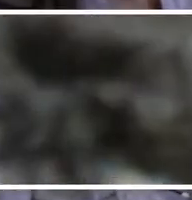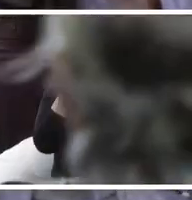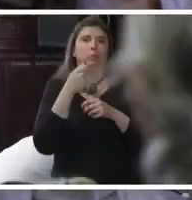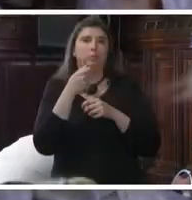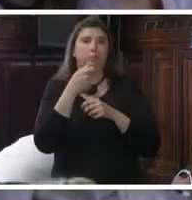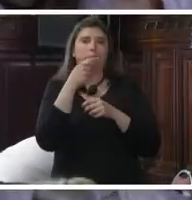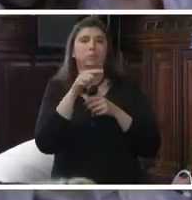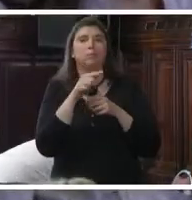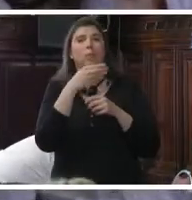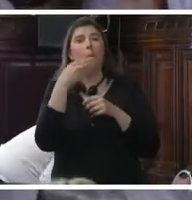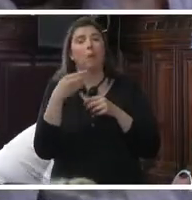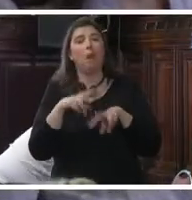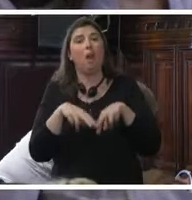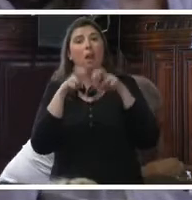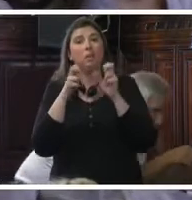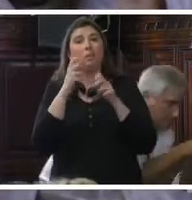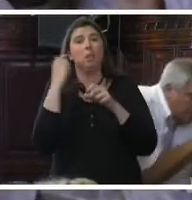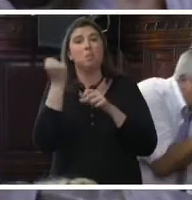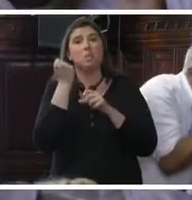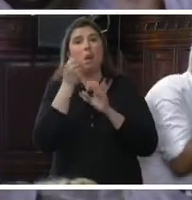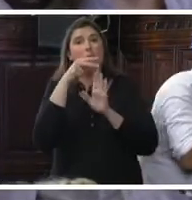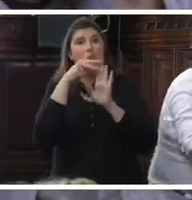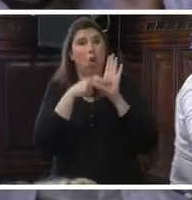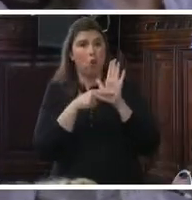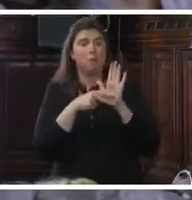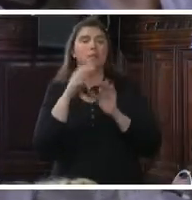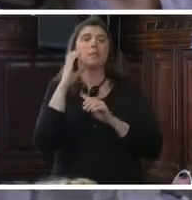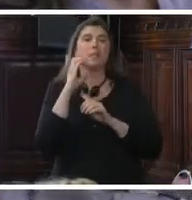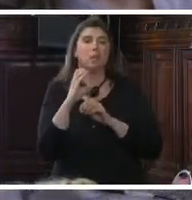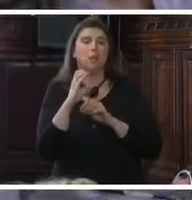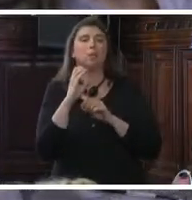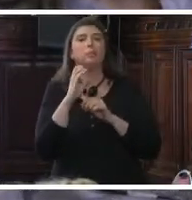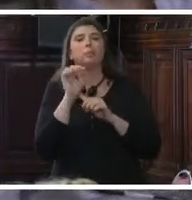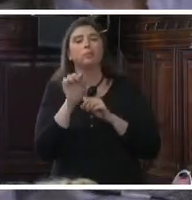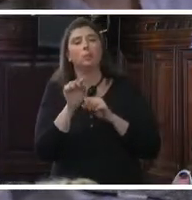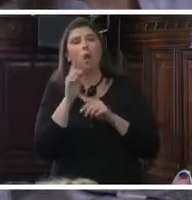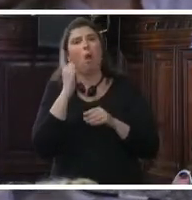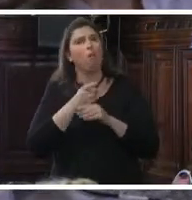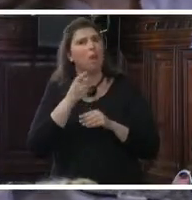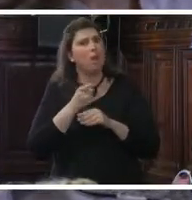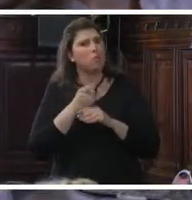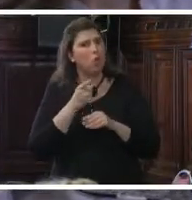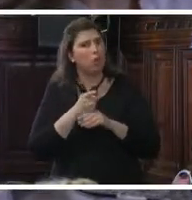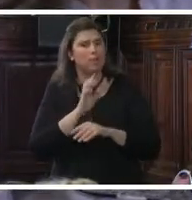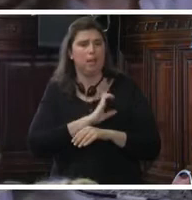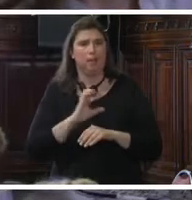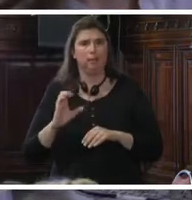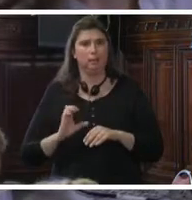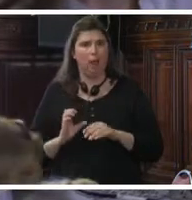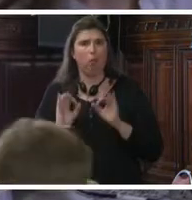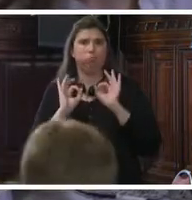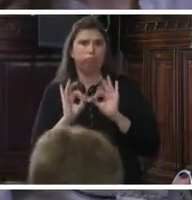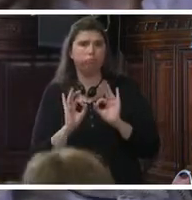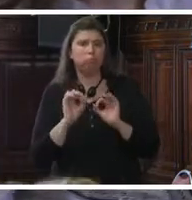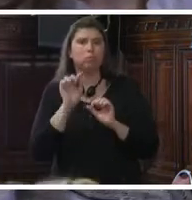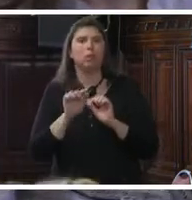análisis de las principales normas y políticas en la materia. C, determinación de las obligaciones de los Estados frente a la